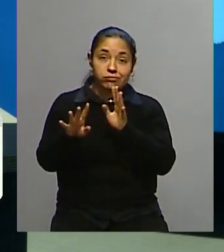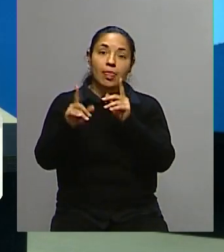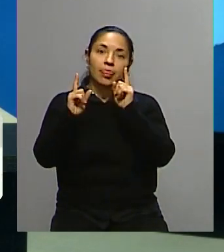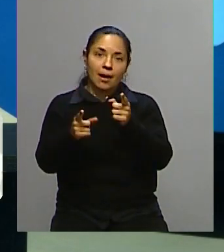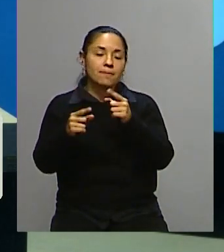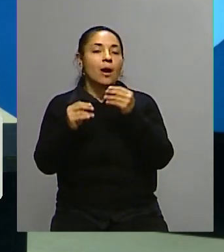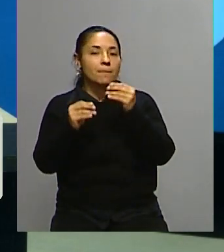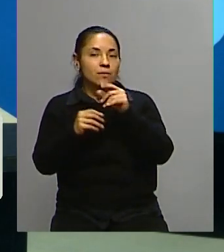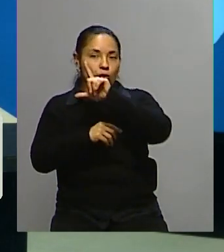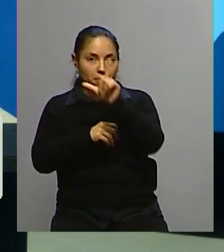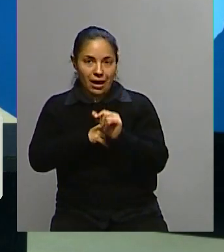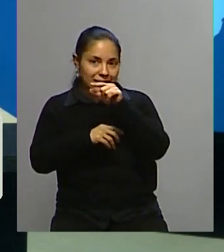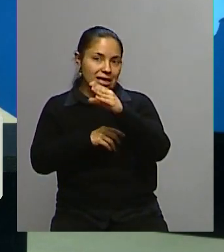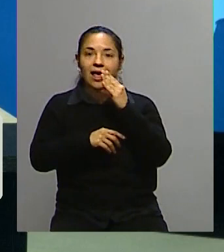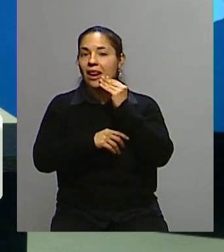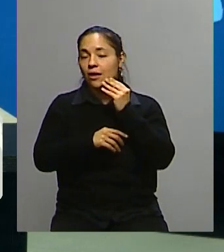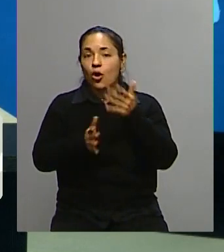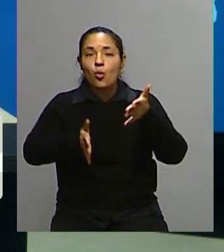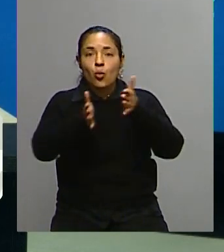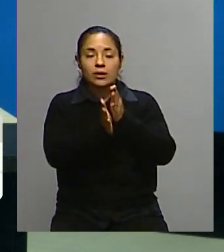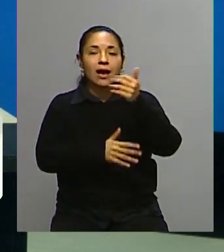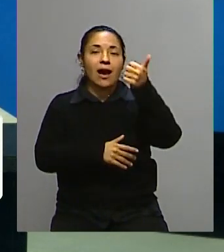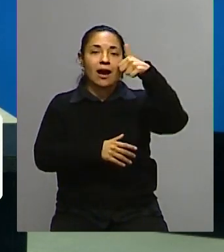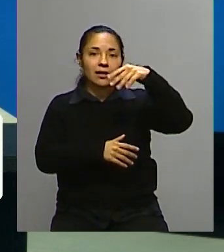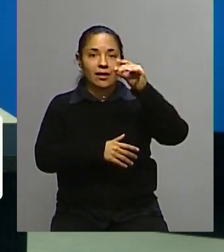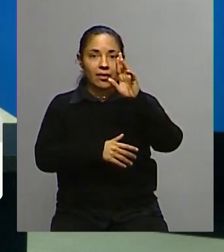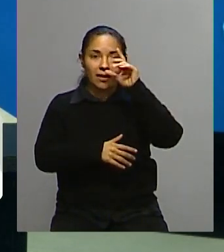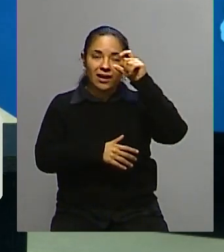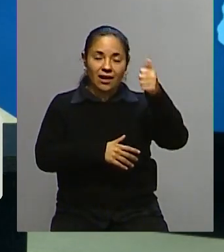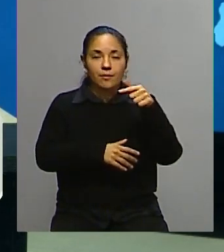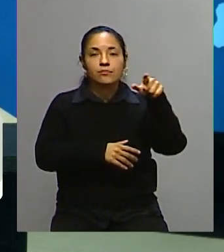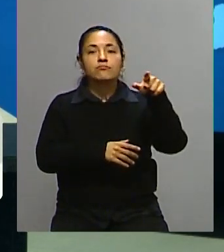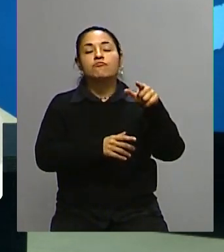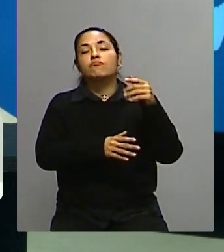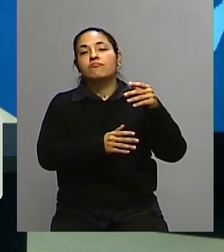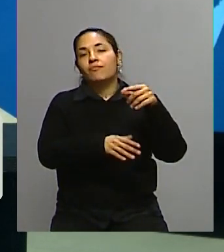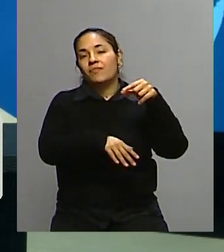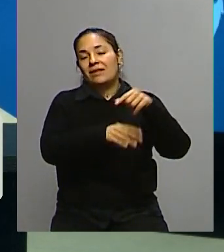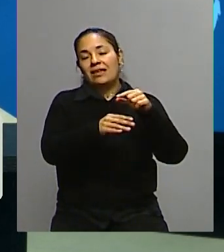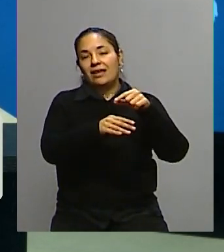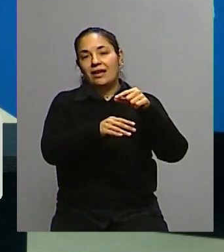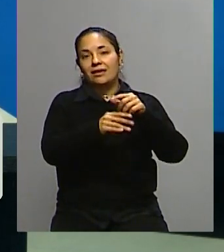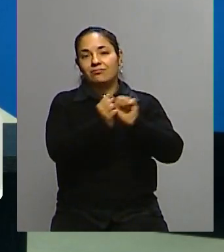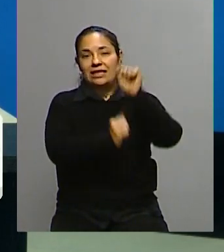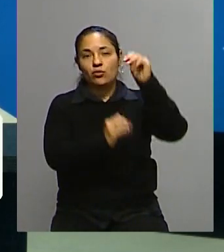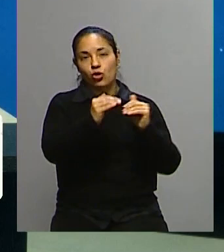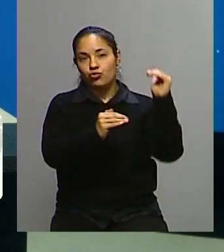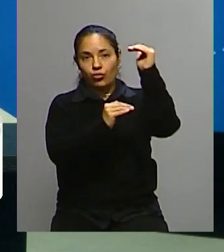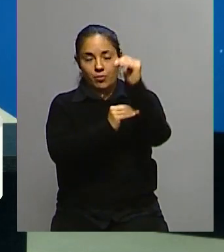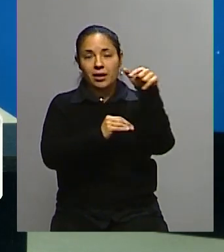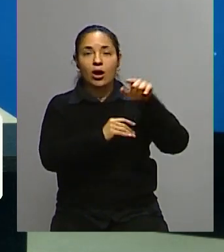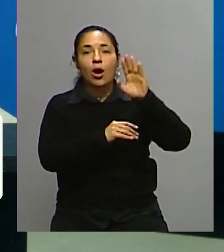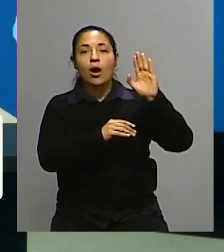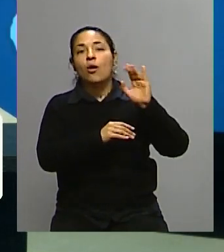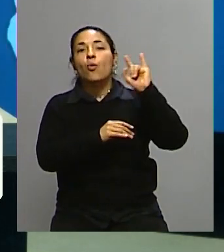ahí en el Reino Unido. Lo vamos a hacer con Andrea Welsner, que es doctora en Relaciones Internacionales, profesora en la Universidad de San